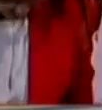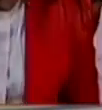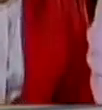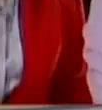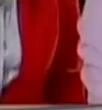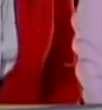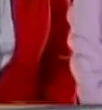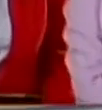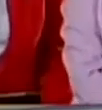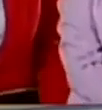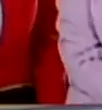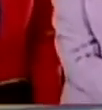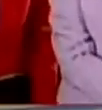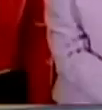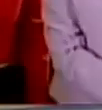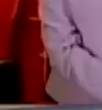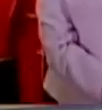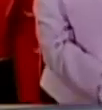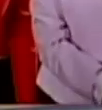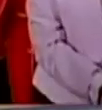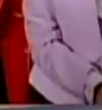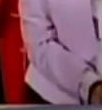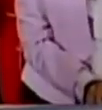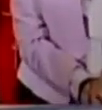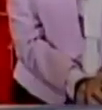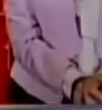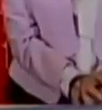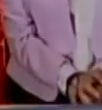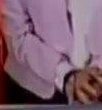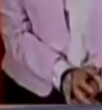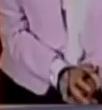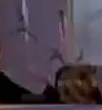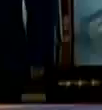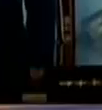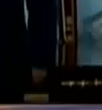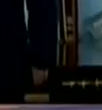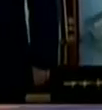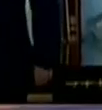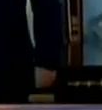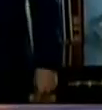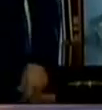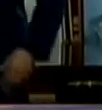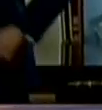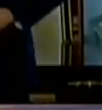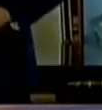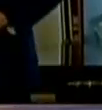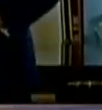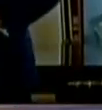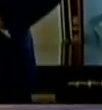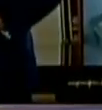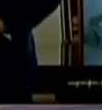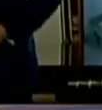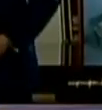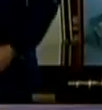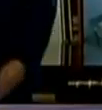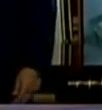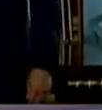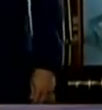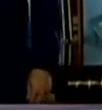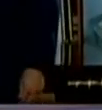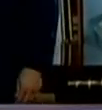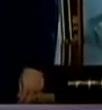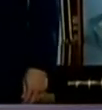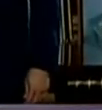Vamos entonces, vamos a los secretarios. Los secretarios, Fidel Vázquez.